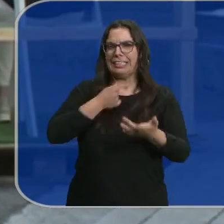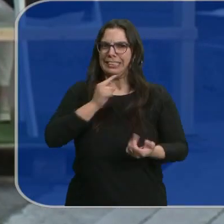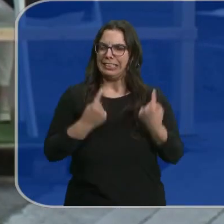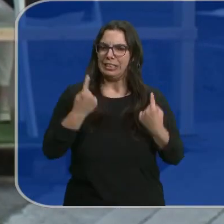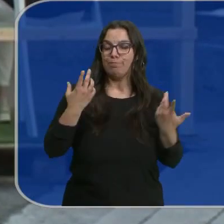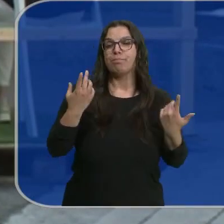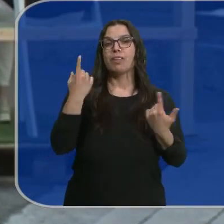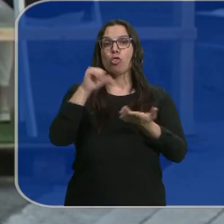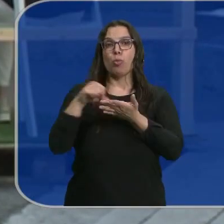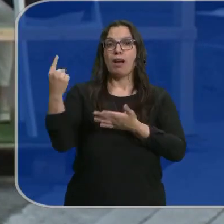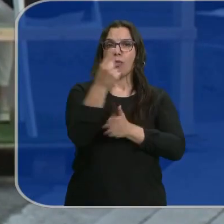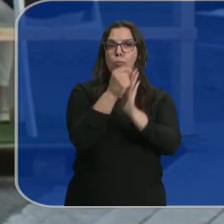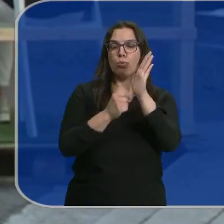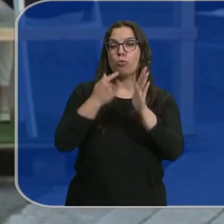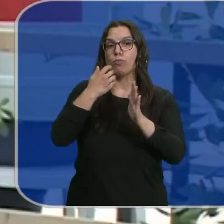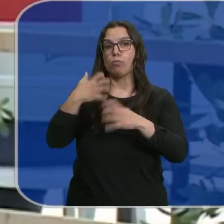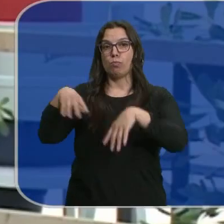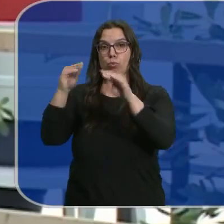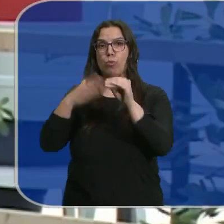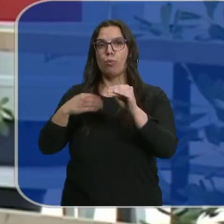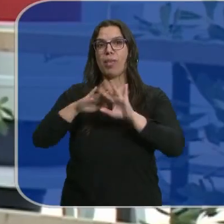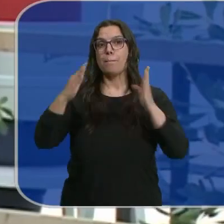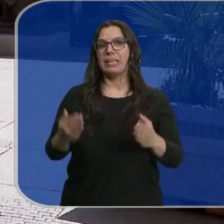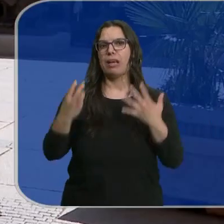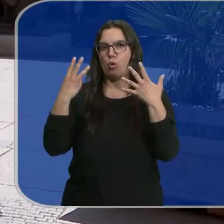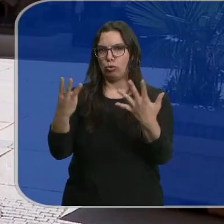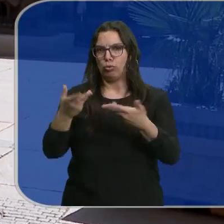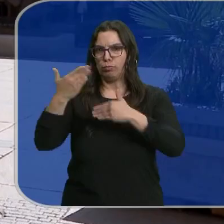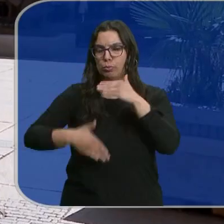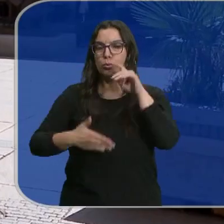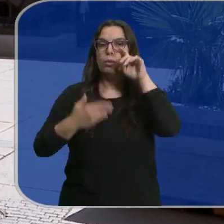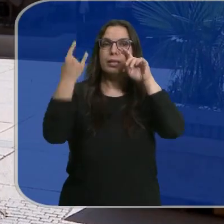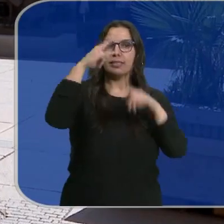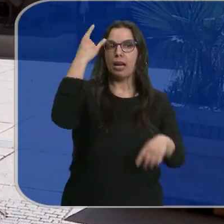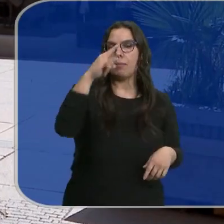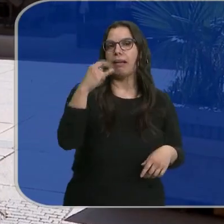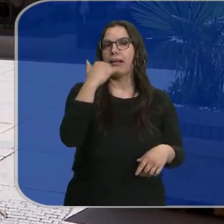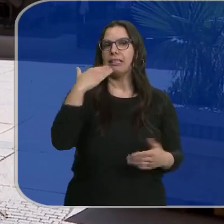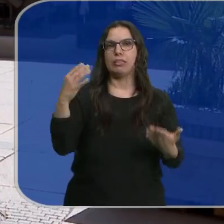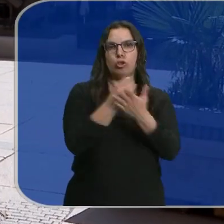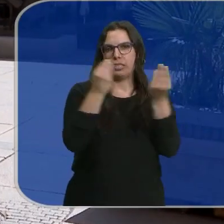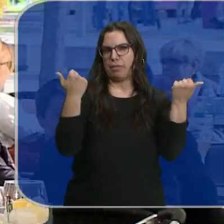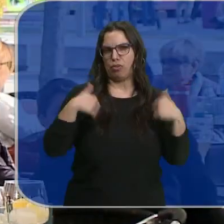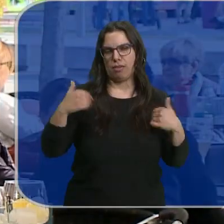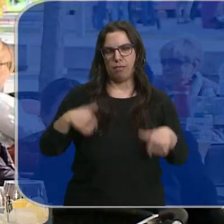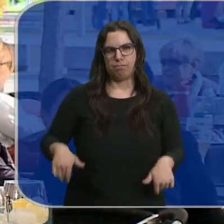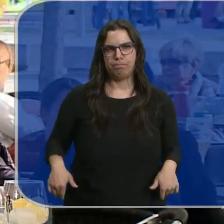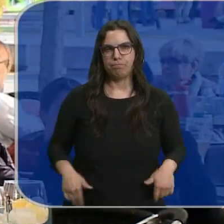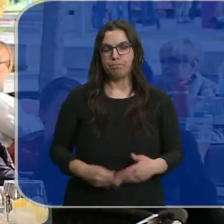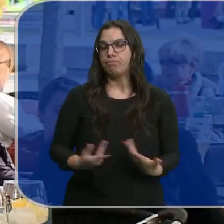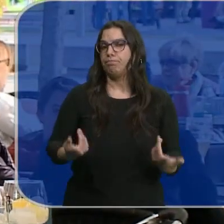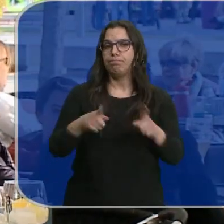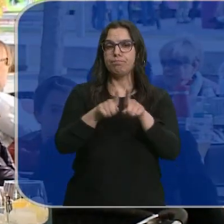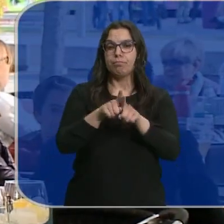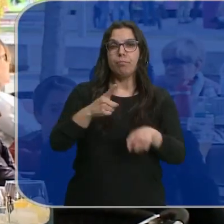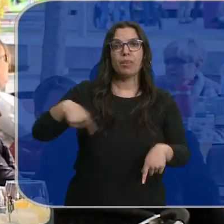ciudad pone sus condiciones. En Burgos pueden colocar ocho mesas en zona de aparcamiento y en Salamanca casi todas han desaparecido. En